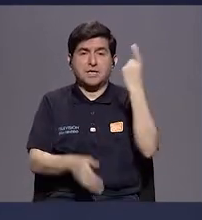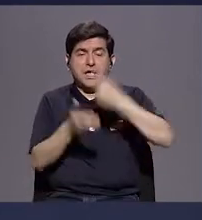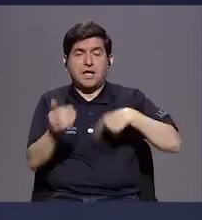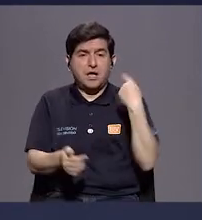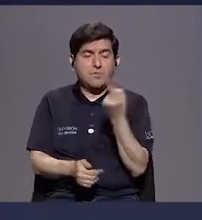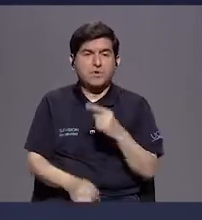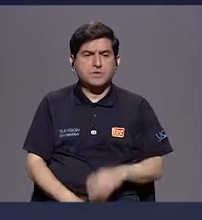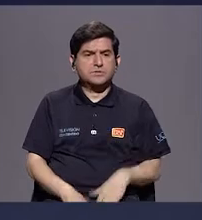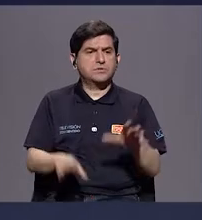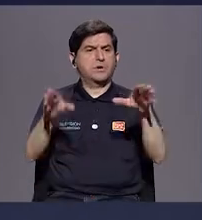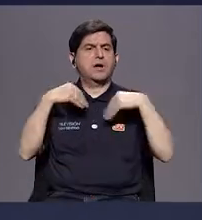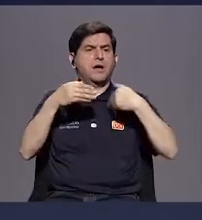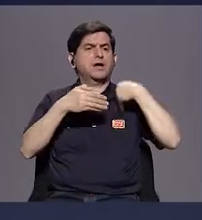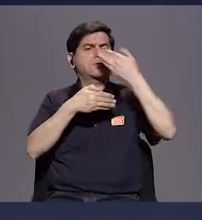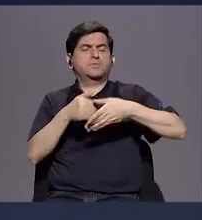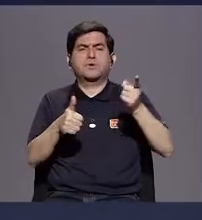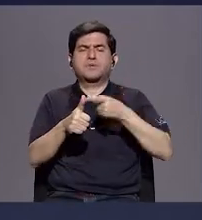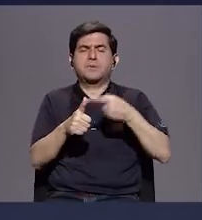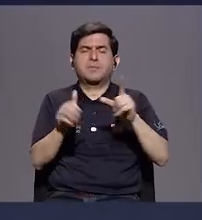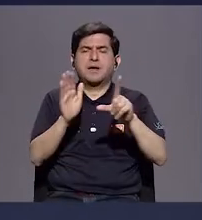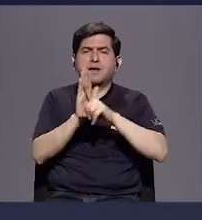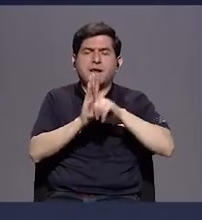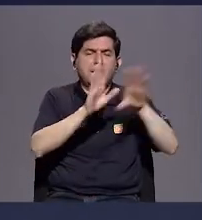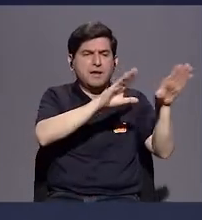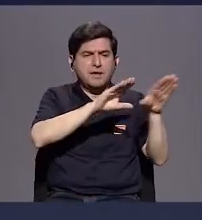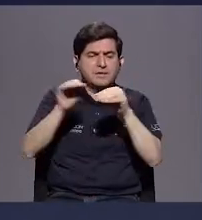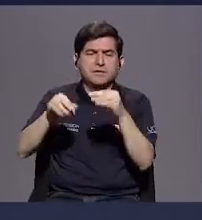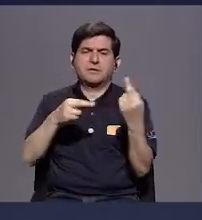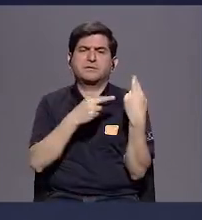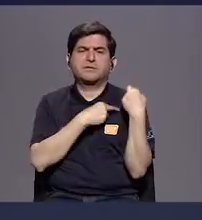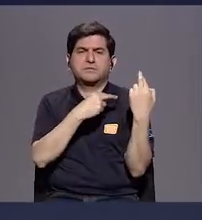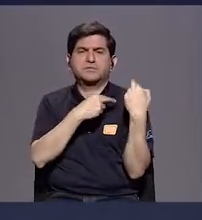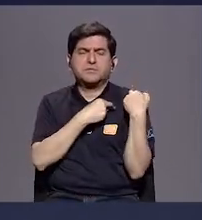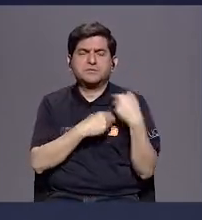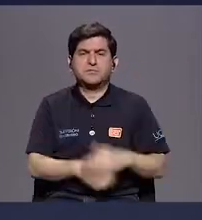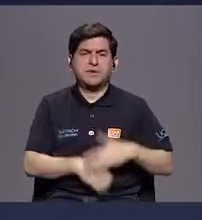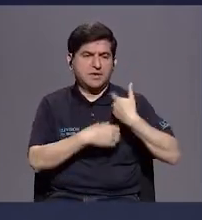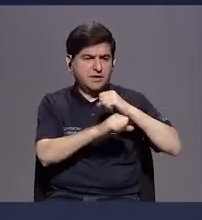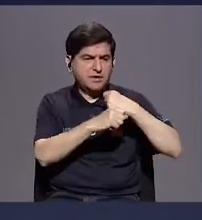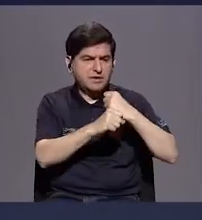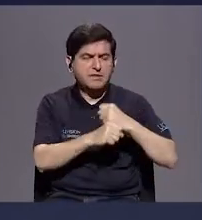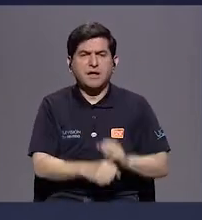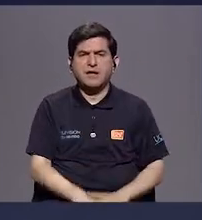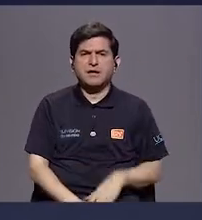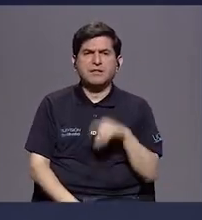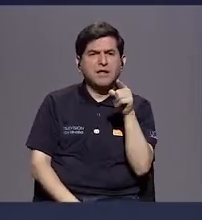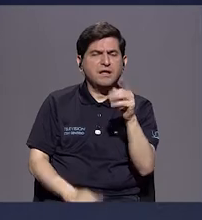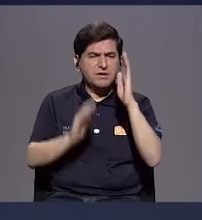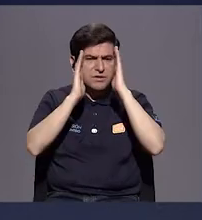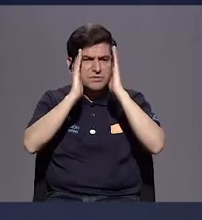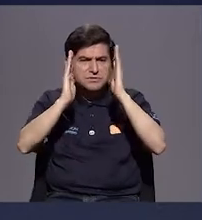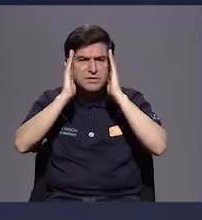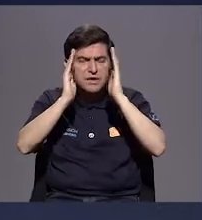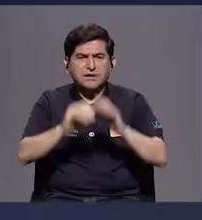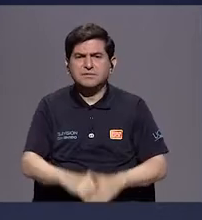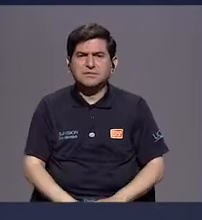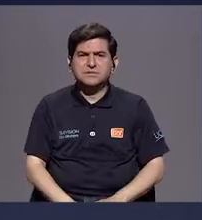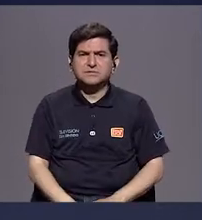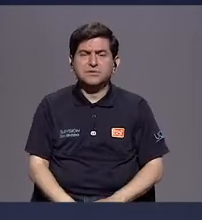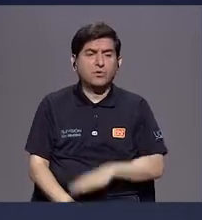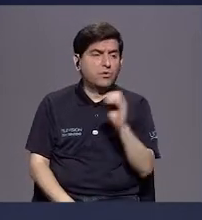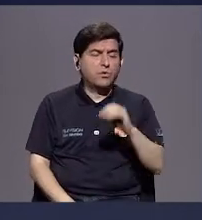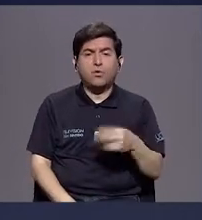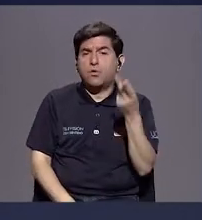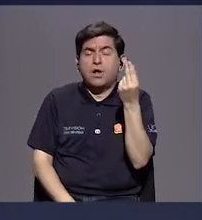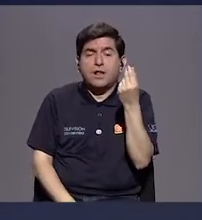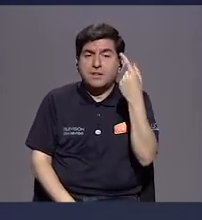hacer o quién va a asumir después de una primera ley de transferencia de competencias hacia los municipios? ¿Cómo se van a atender los... o de dónde vamos